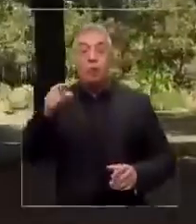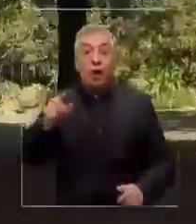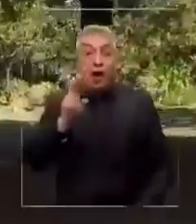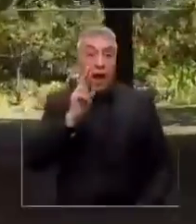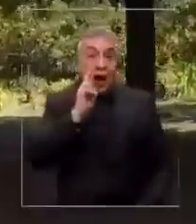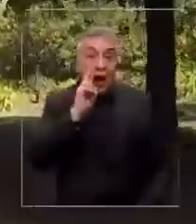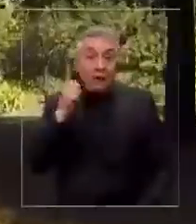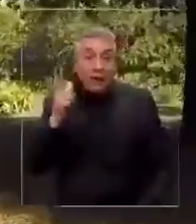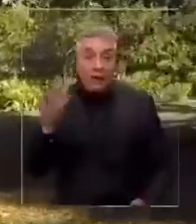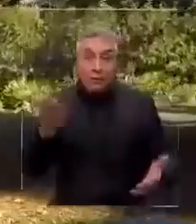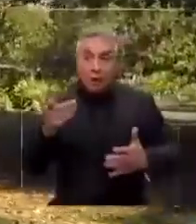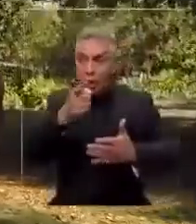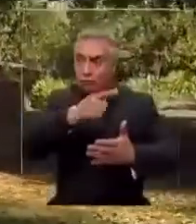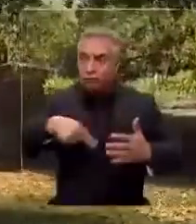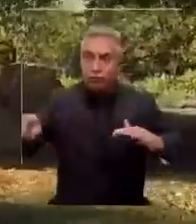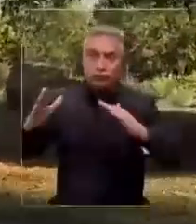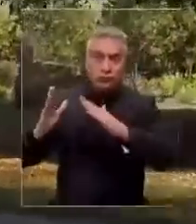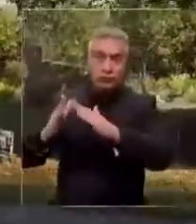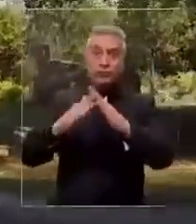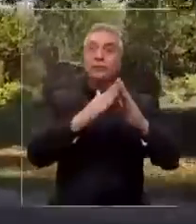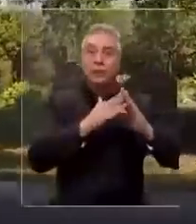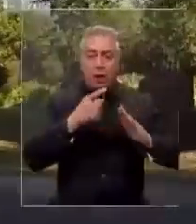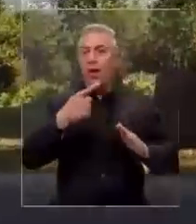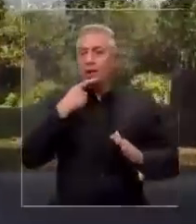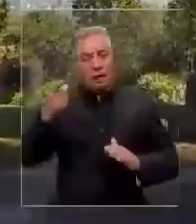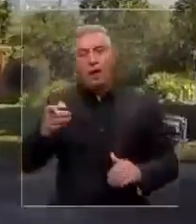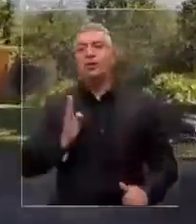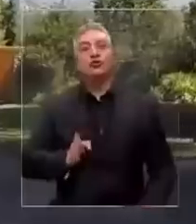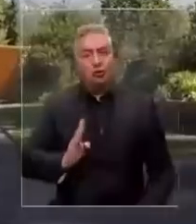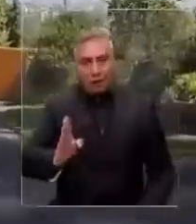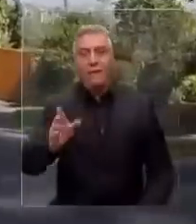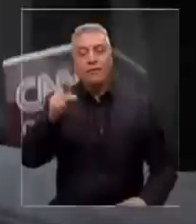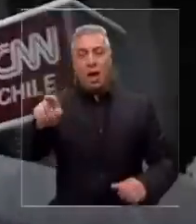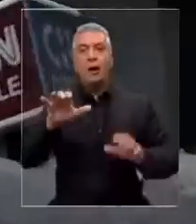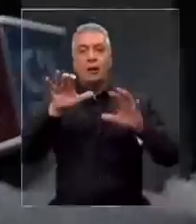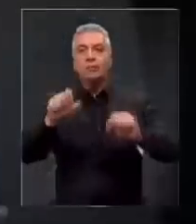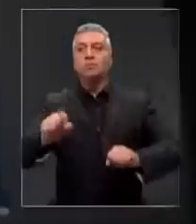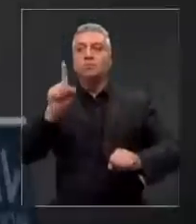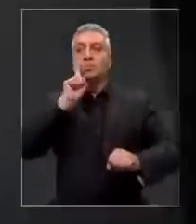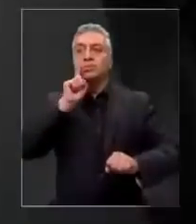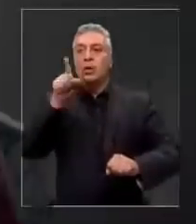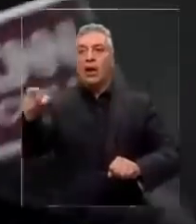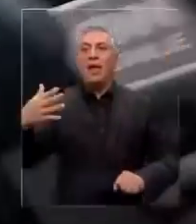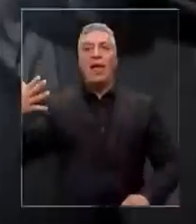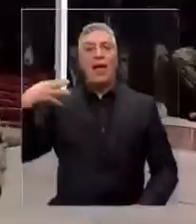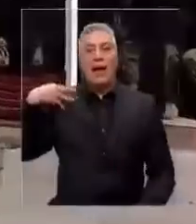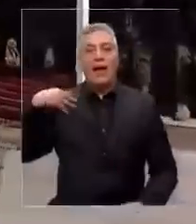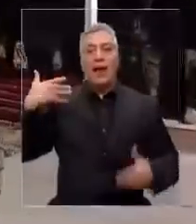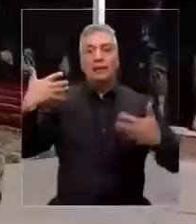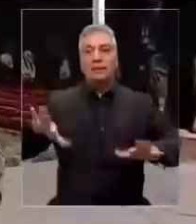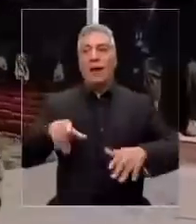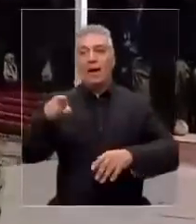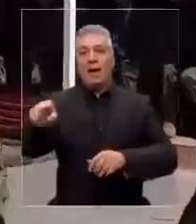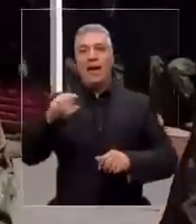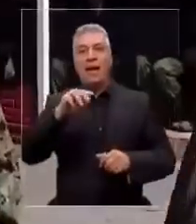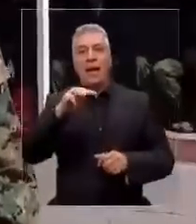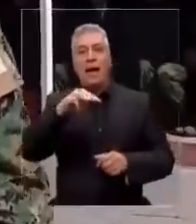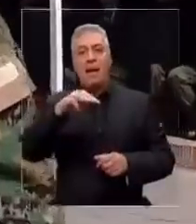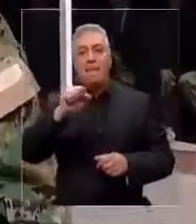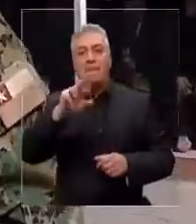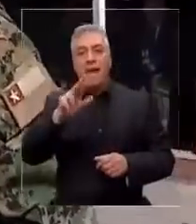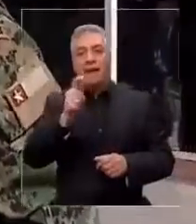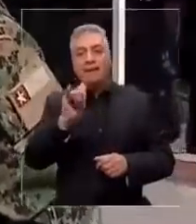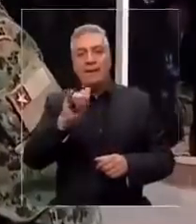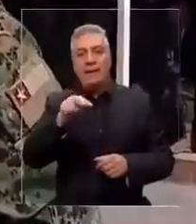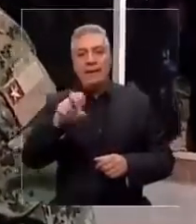abril porque la vivienda insólitamente aún sigue siendo ocupada. ¿Por quién? Por el general ya retirado Ricardo Martínez, quien